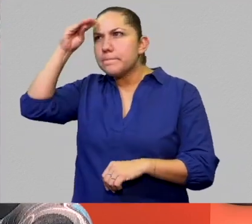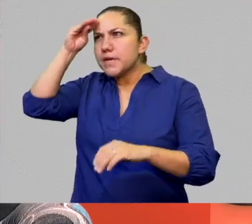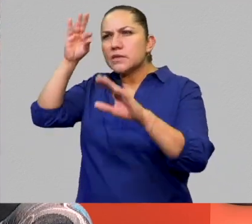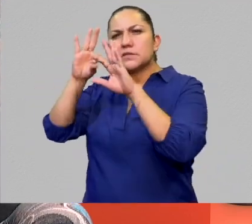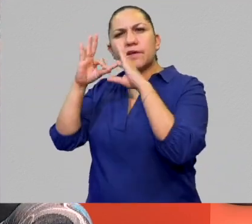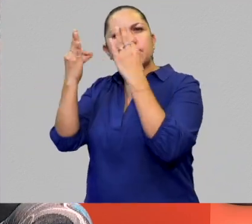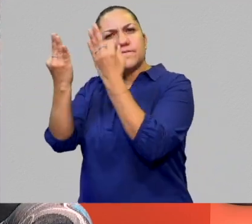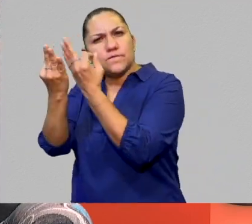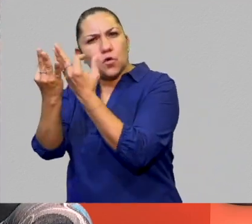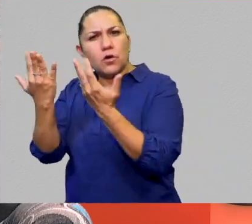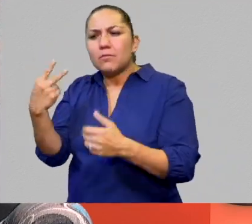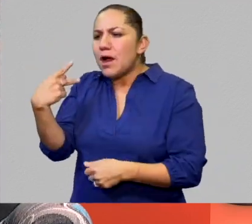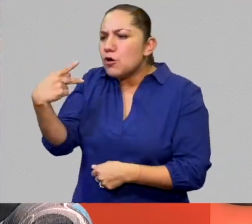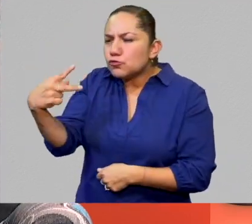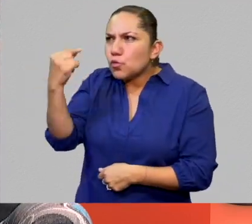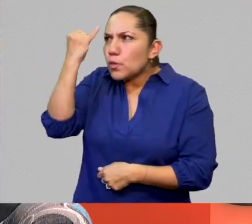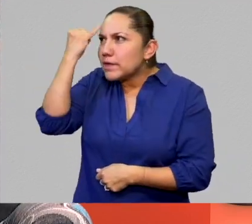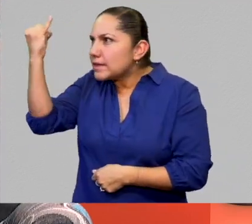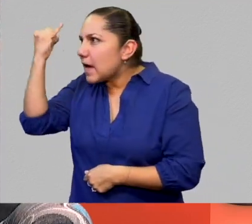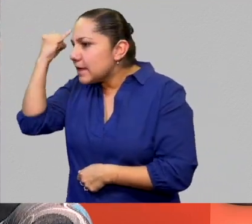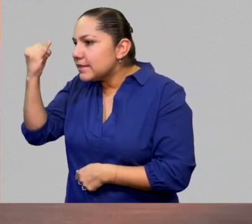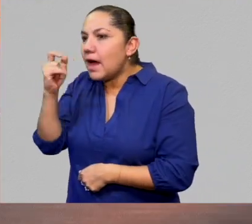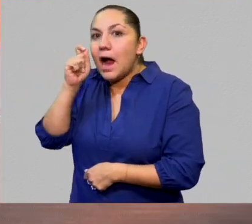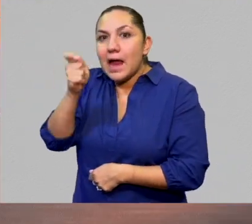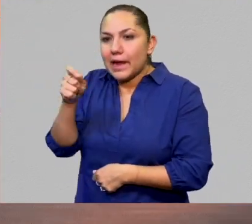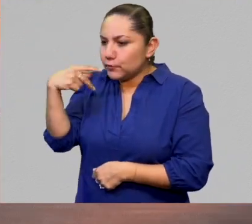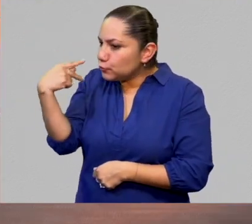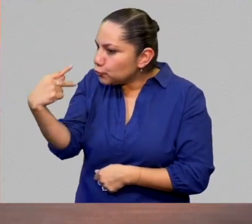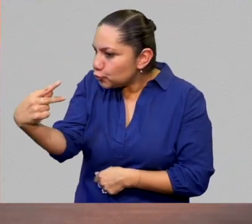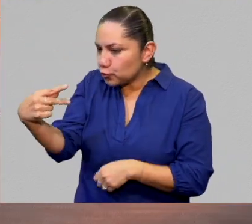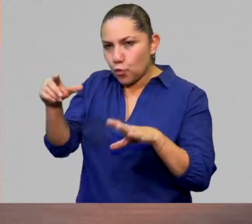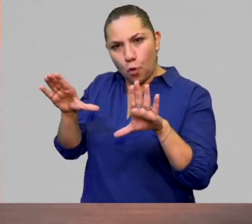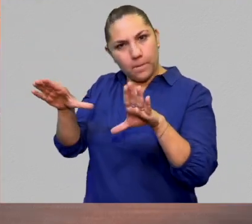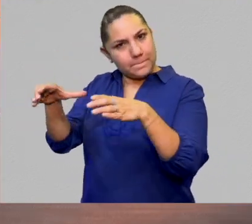hay toda una idiosincrasia que nos distingue como mazatecos.